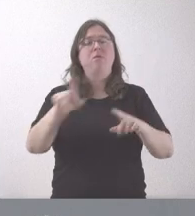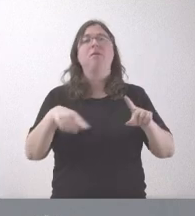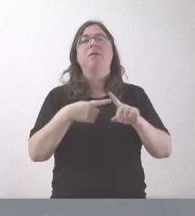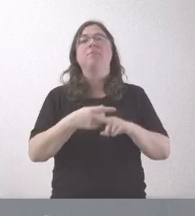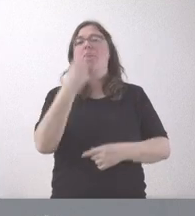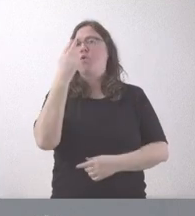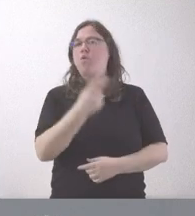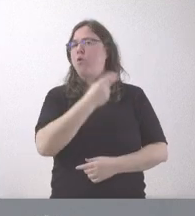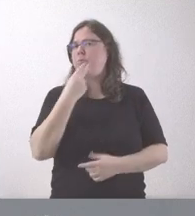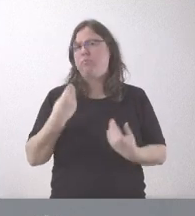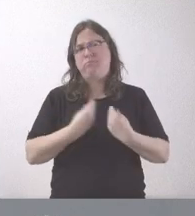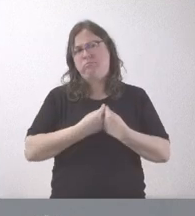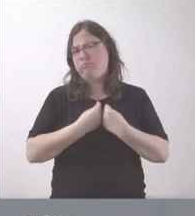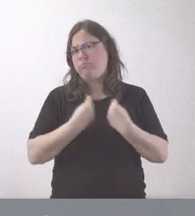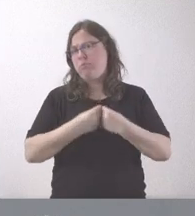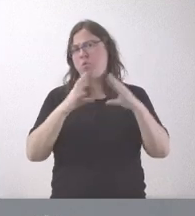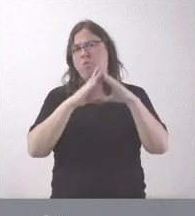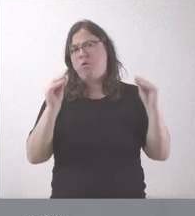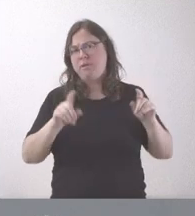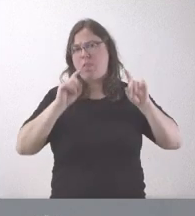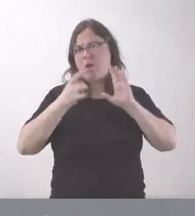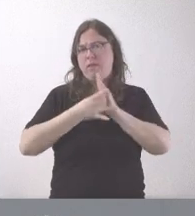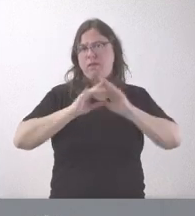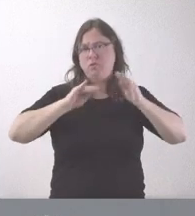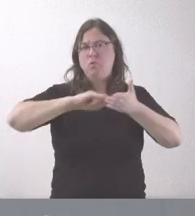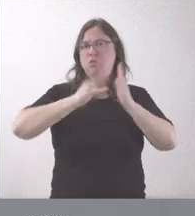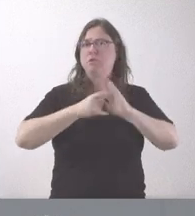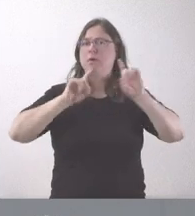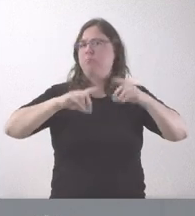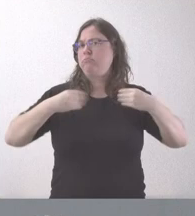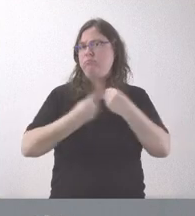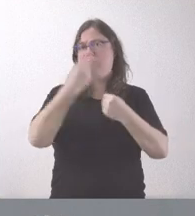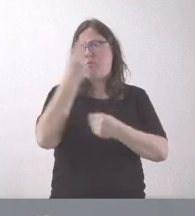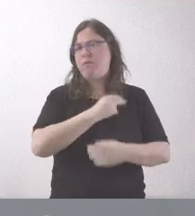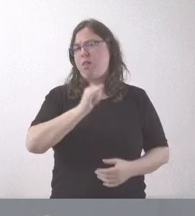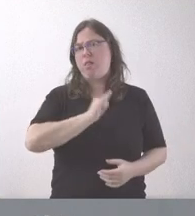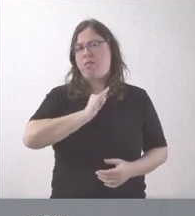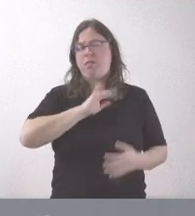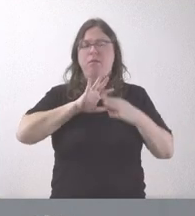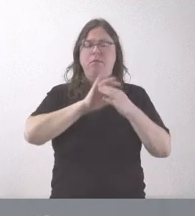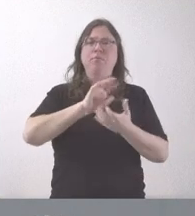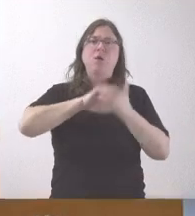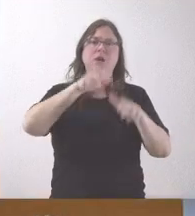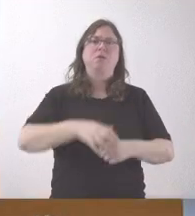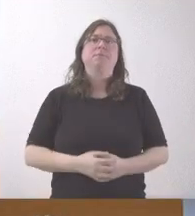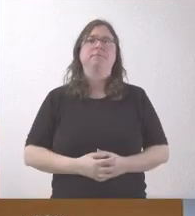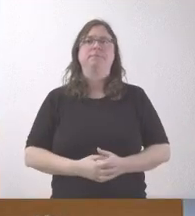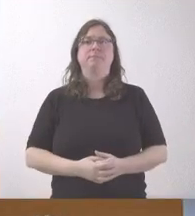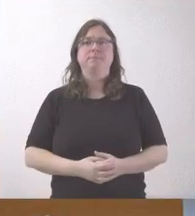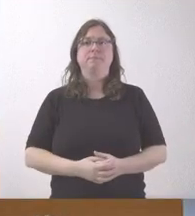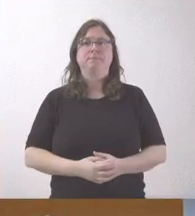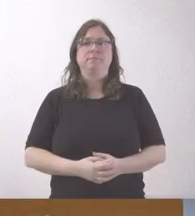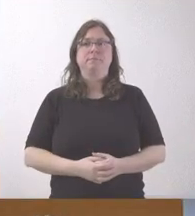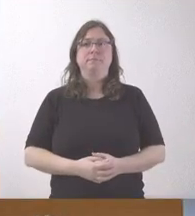el compromiso con las universidades, con la calidad de la educación, con el sistema educativo, es seña de identidad de la Junta de Castilla y León. Pero le